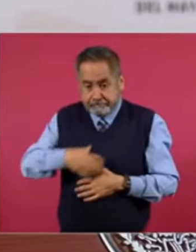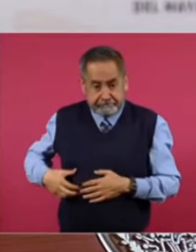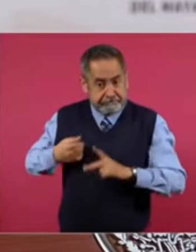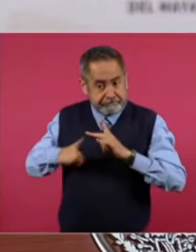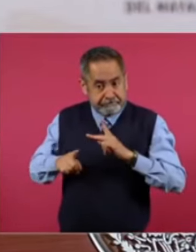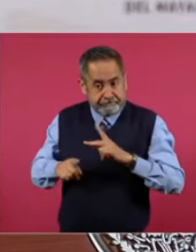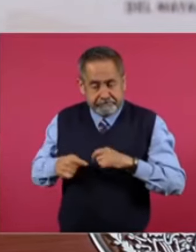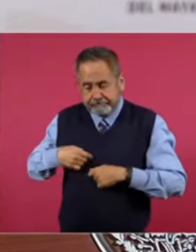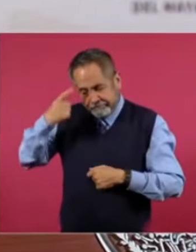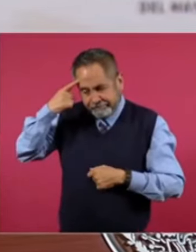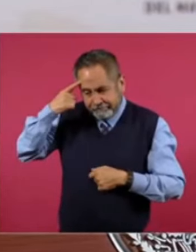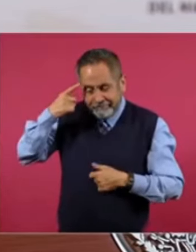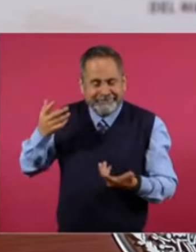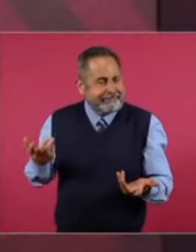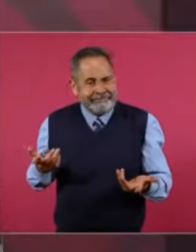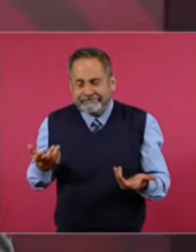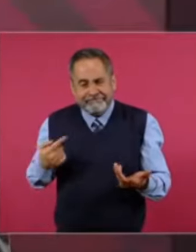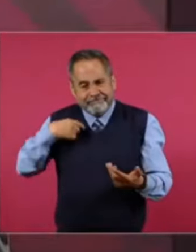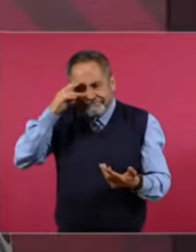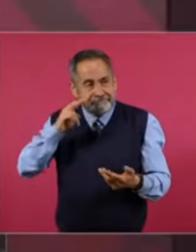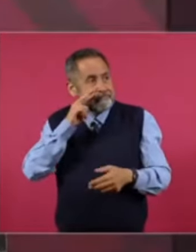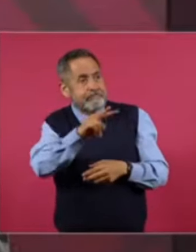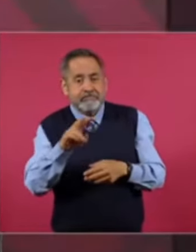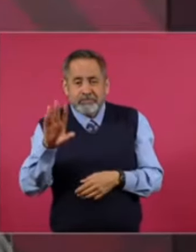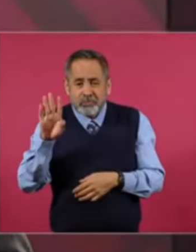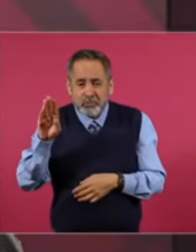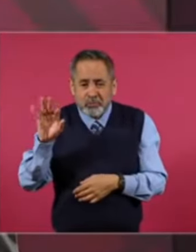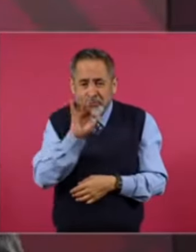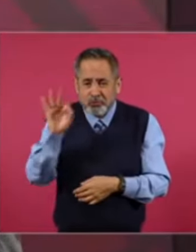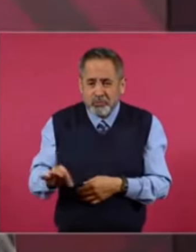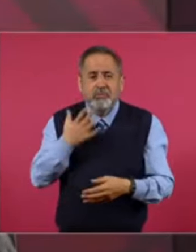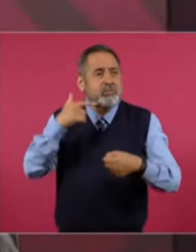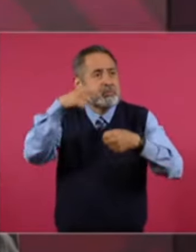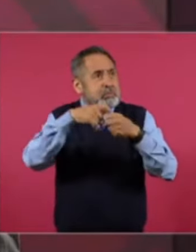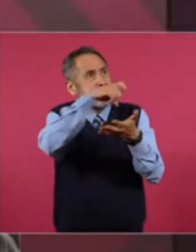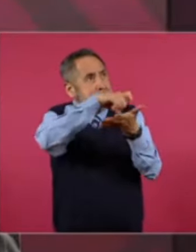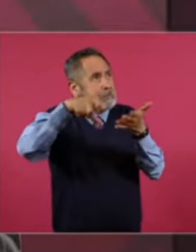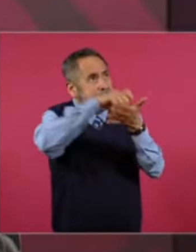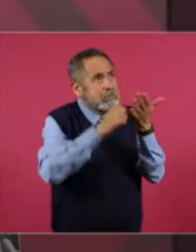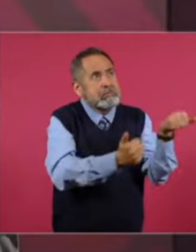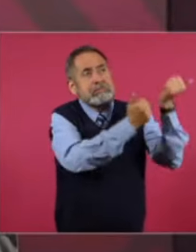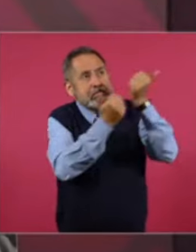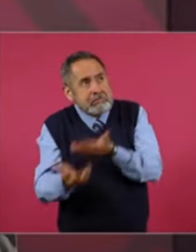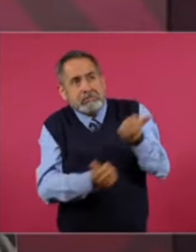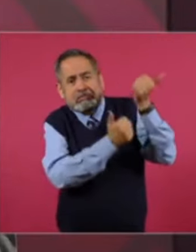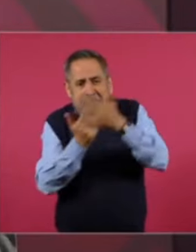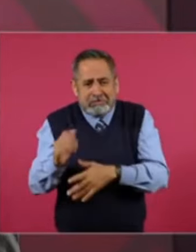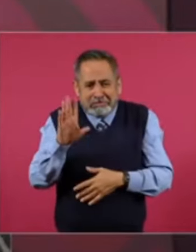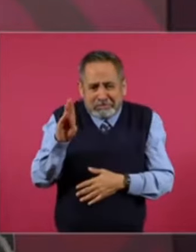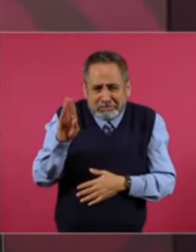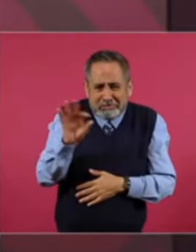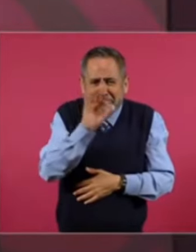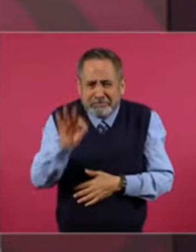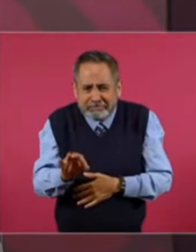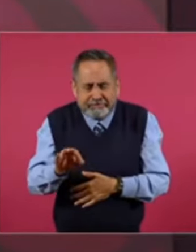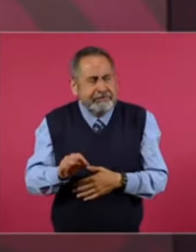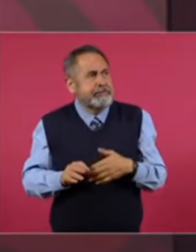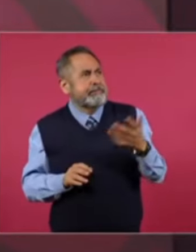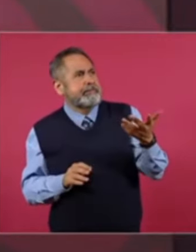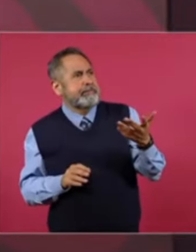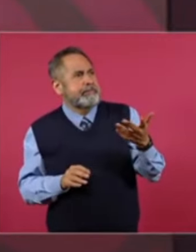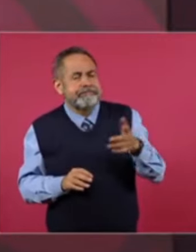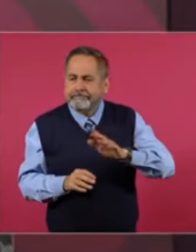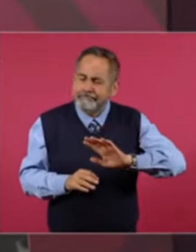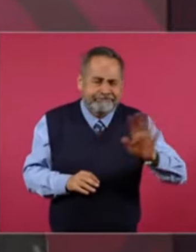compraba. El 90 por ciento. De la gasolina. Que consumíamos. En México. Ahora. Como. Se